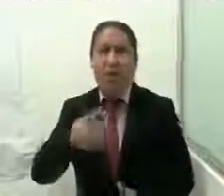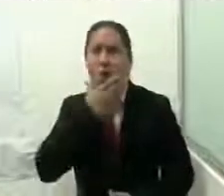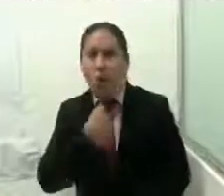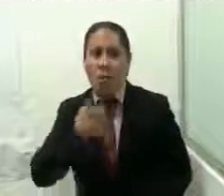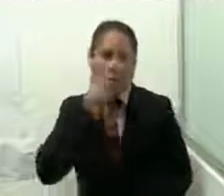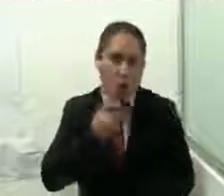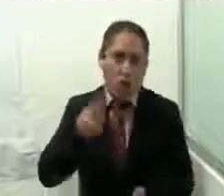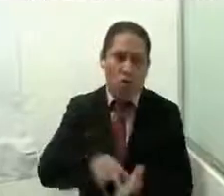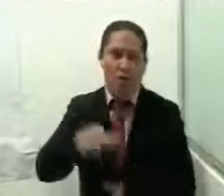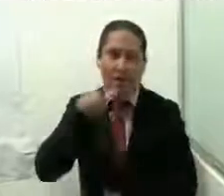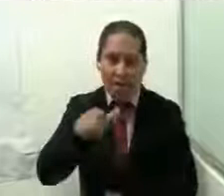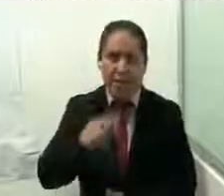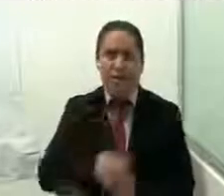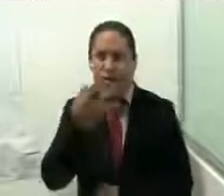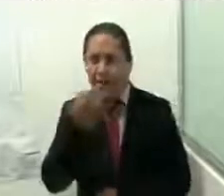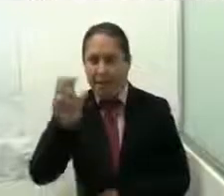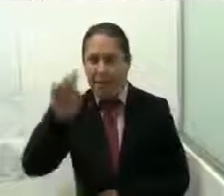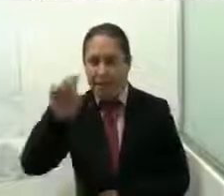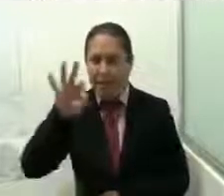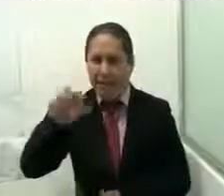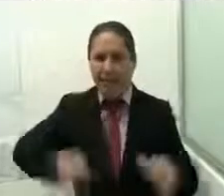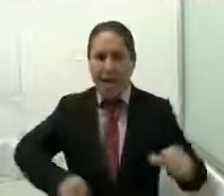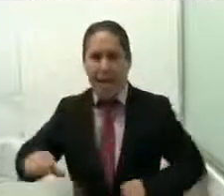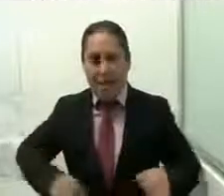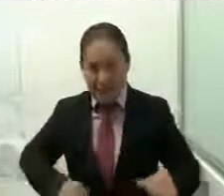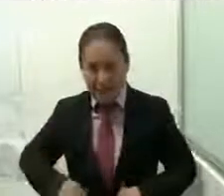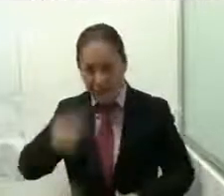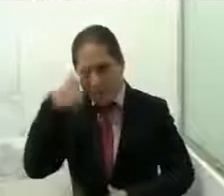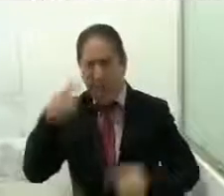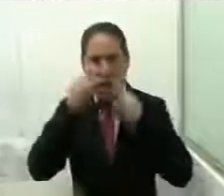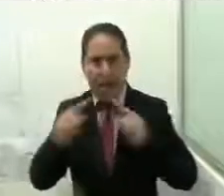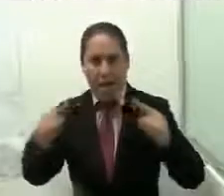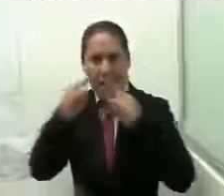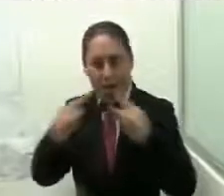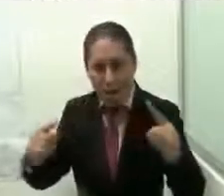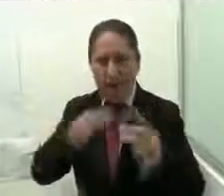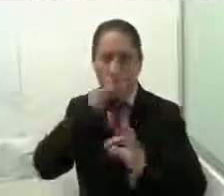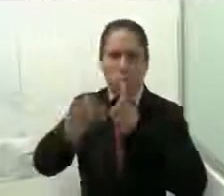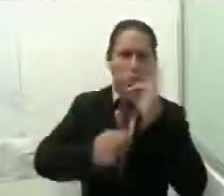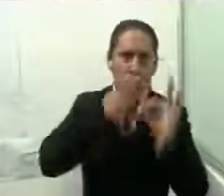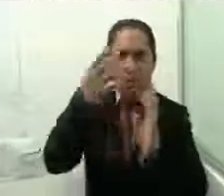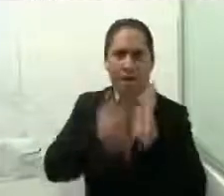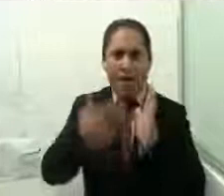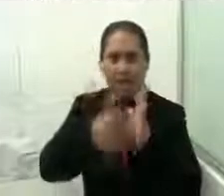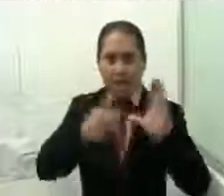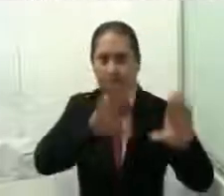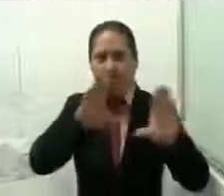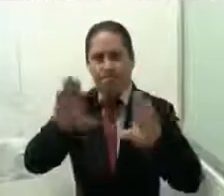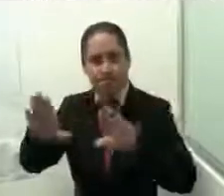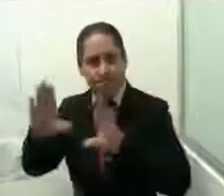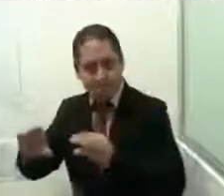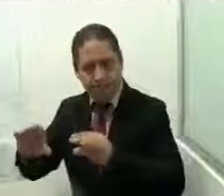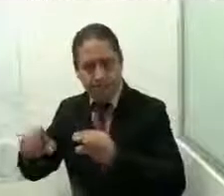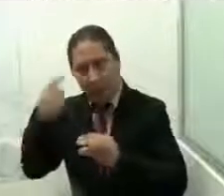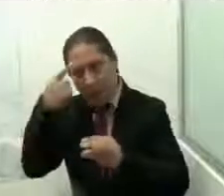realizamos 333 actividades, entre campañas, acciones de difusión y talleres de capacitación, en beneficio de